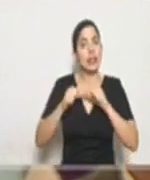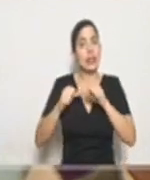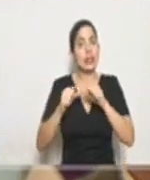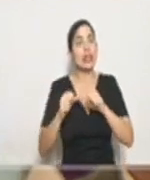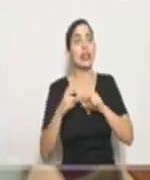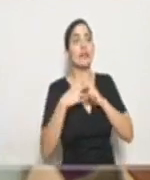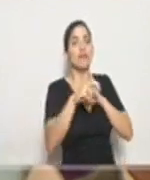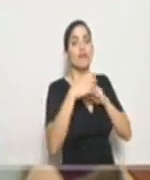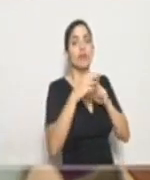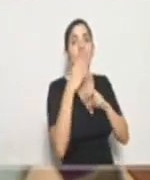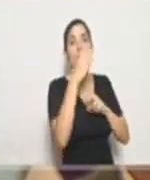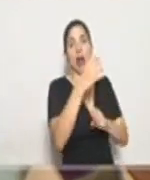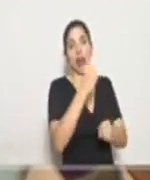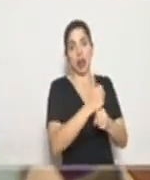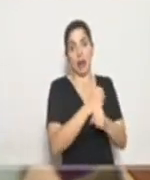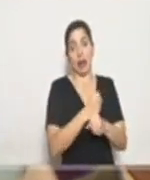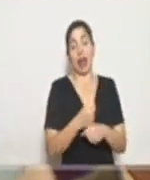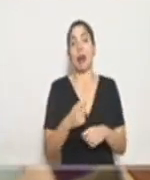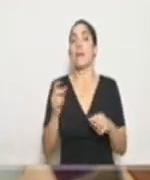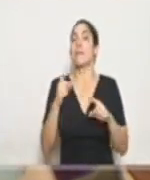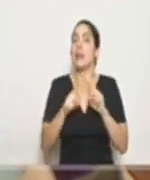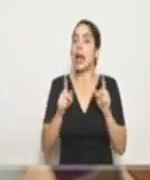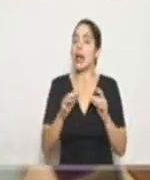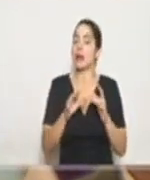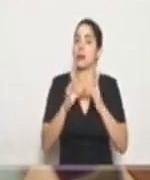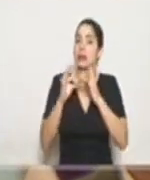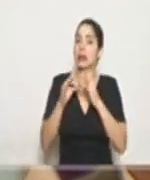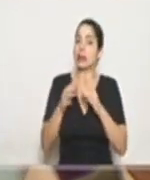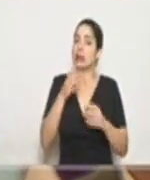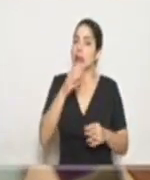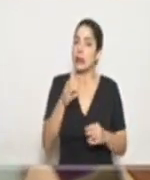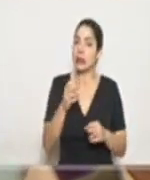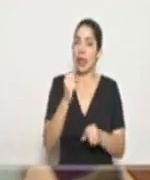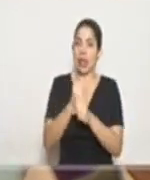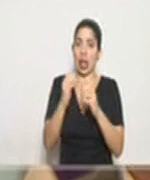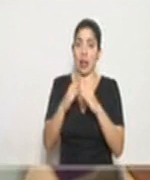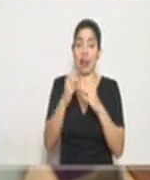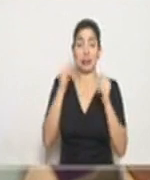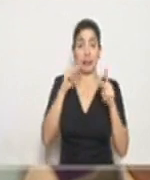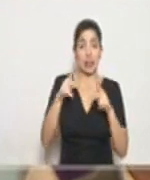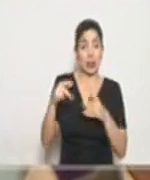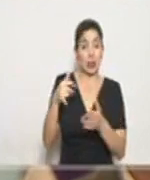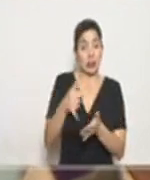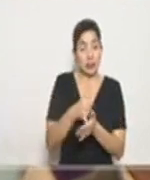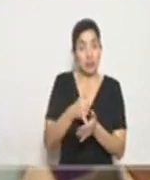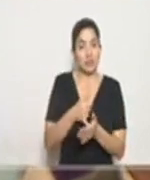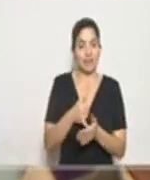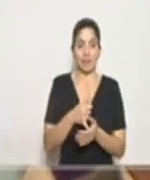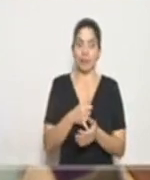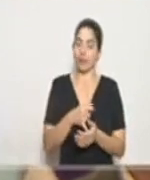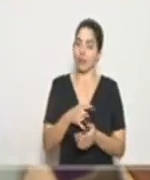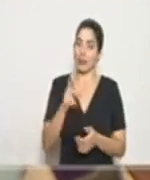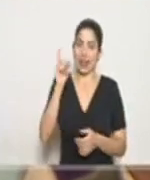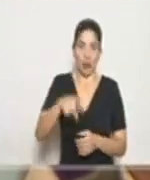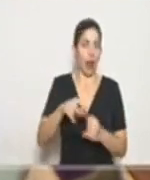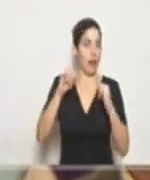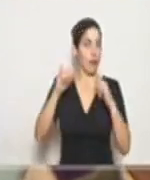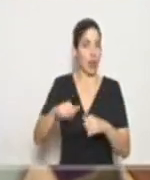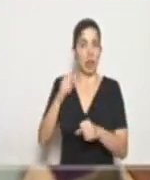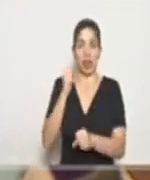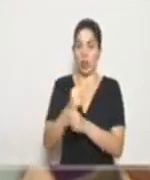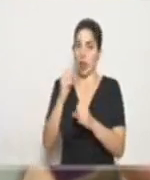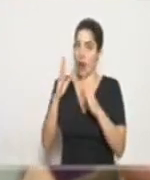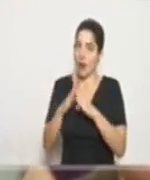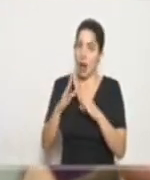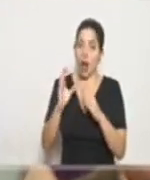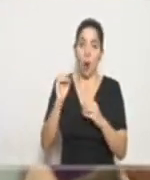en la medida de lo posible que haga teletrabajo. Ya hemos dicho que las personas más vulnerables, pues si pueden, ¿verdad?, sobre todo hacer teletrabajo